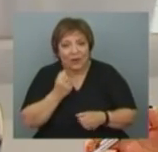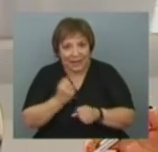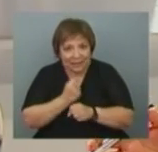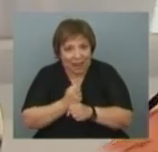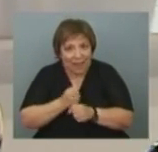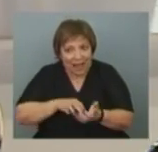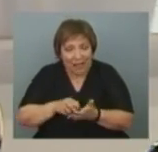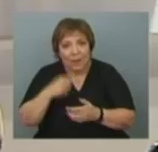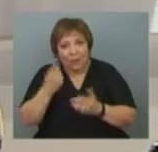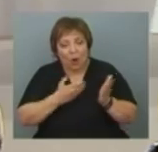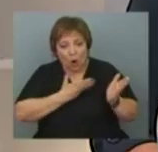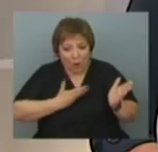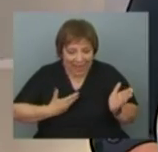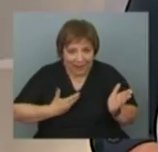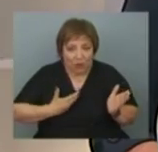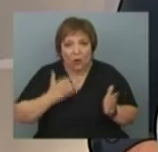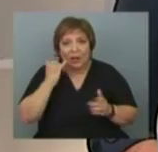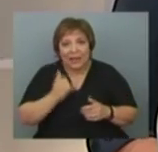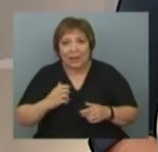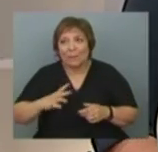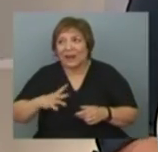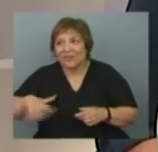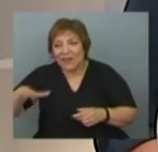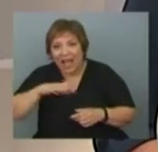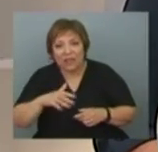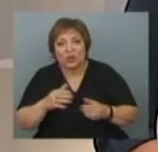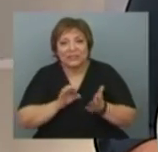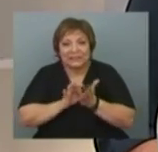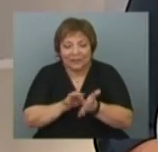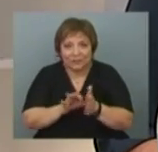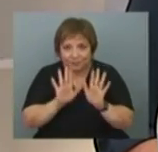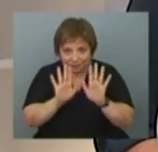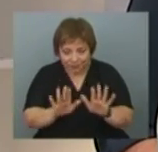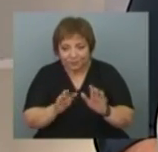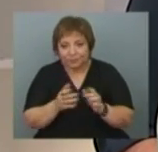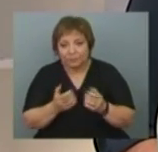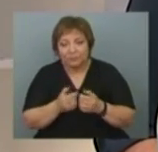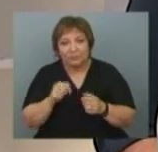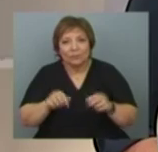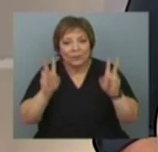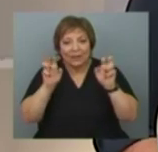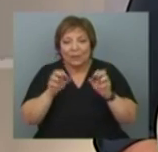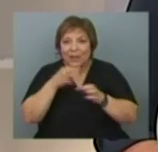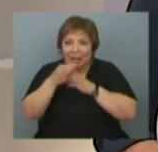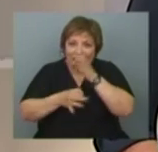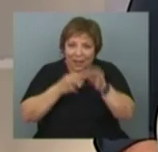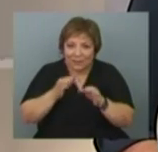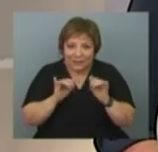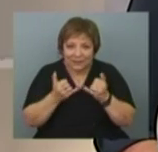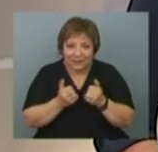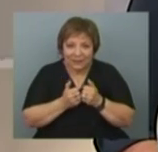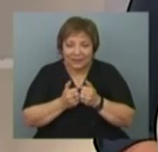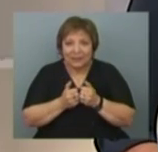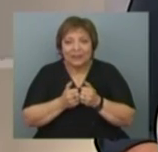por otro lado el Estado y por otro lado privado, o el propio mercado que tiene sus servicios? Claro. Acá hay un tema que usted